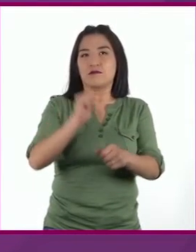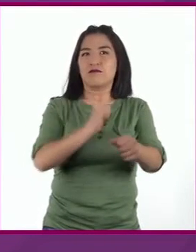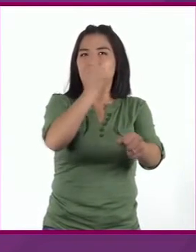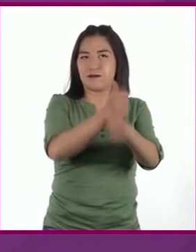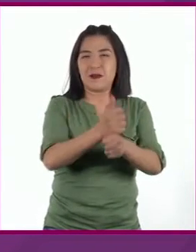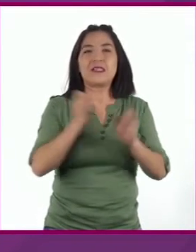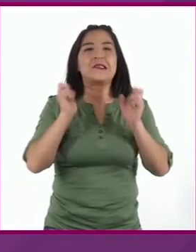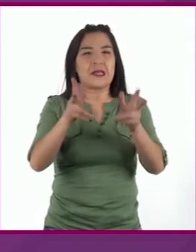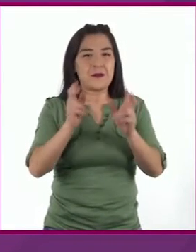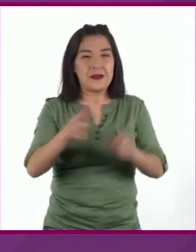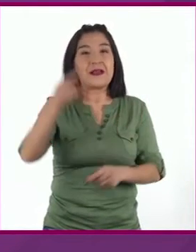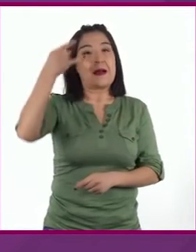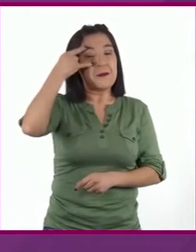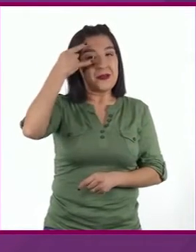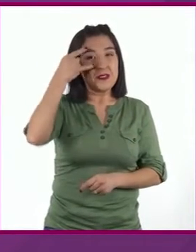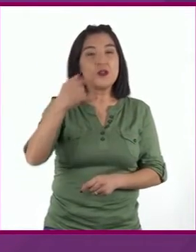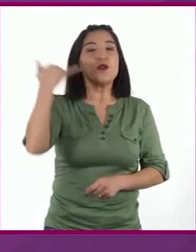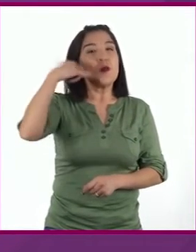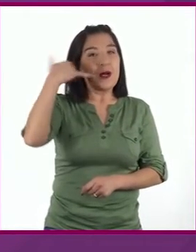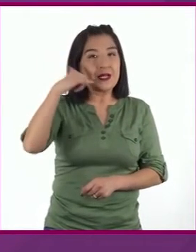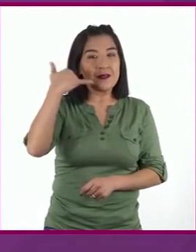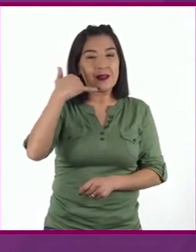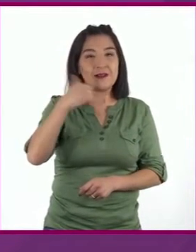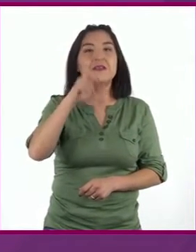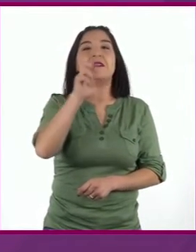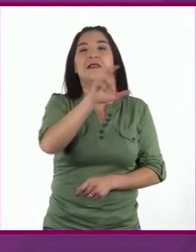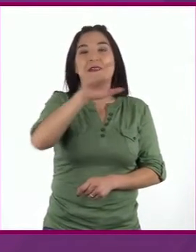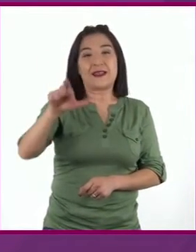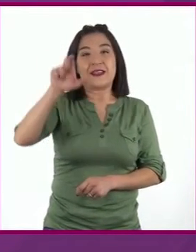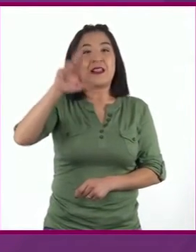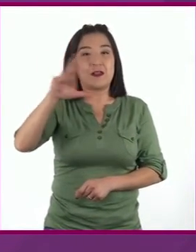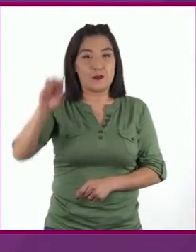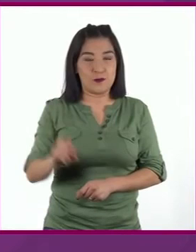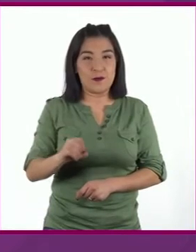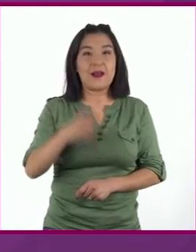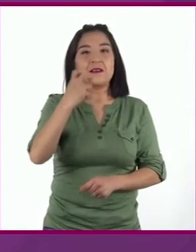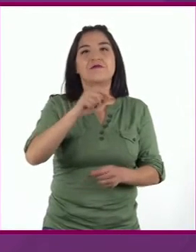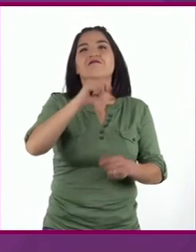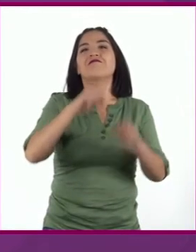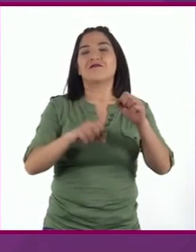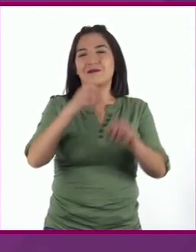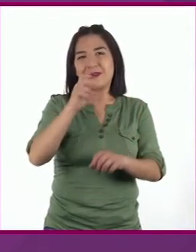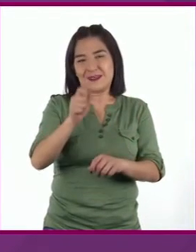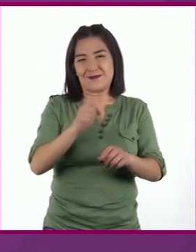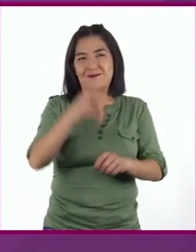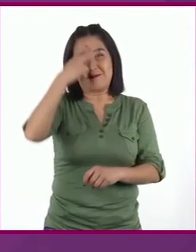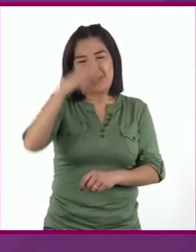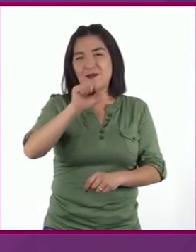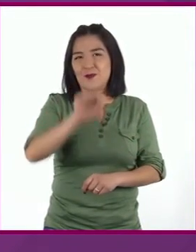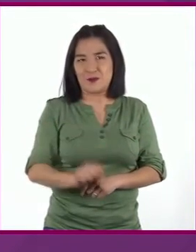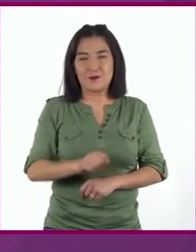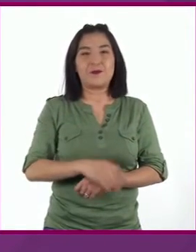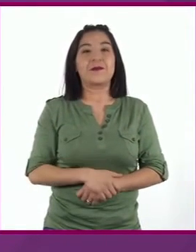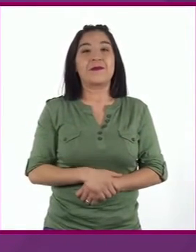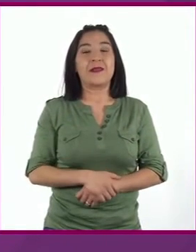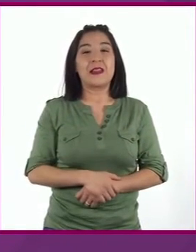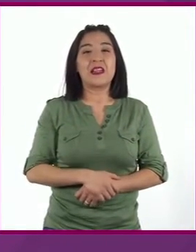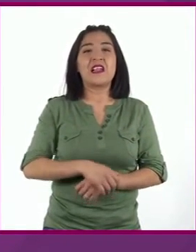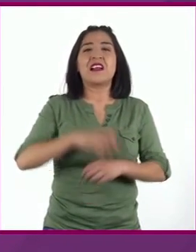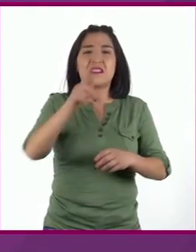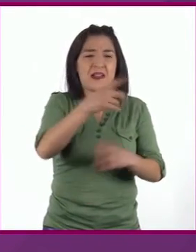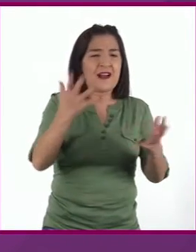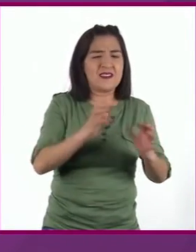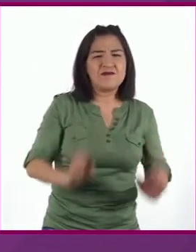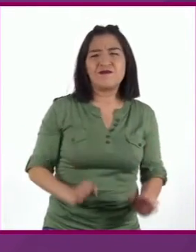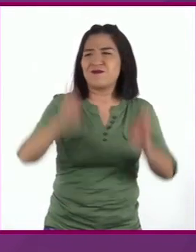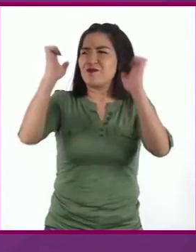Campeche, Chucatán, Tabasco, Quintana Roo y parte de Centroamérica Construyeron ciudades enormes